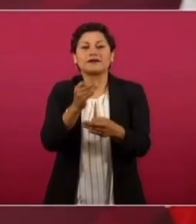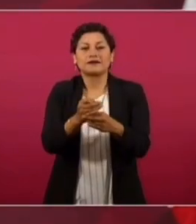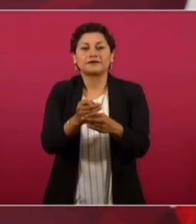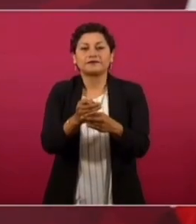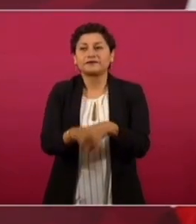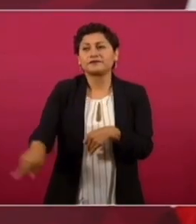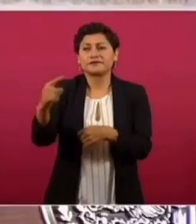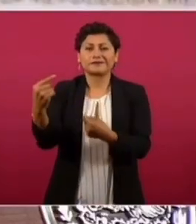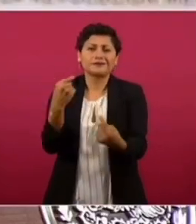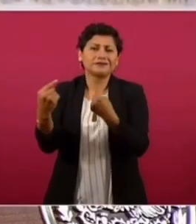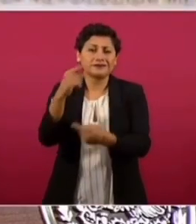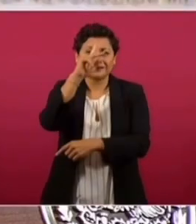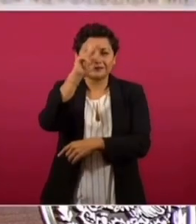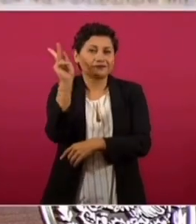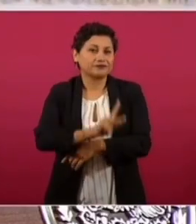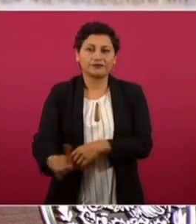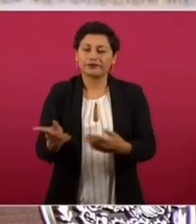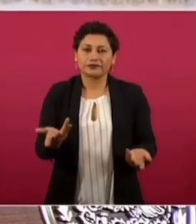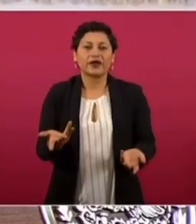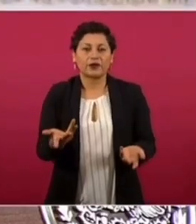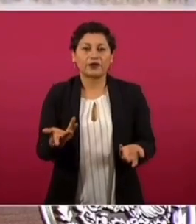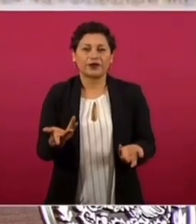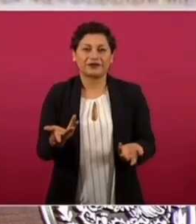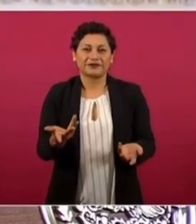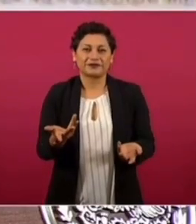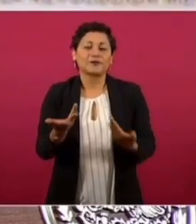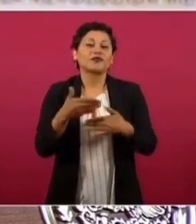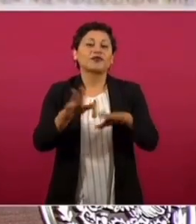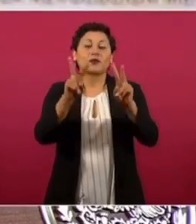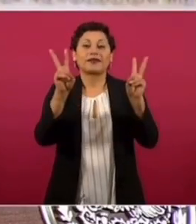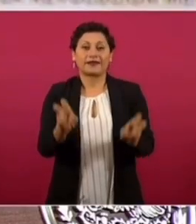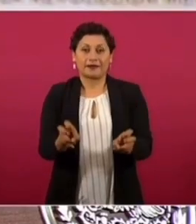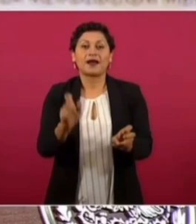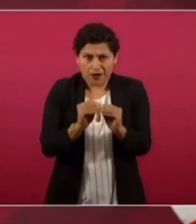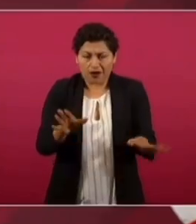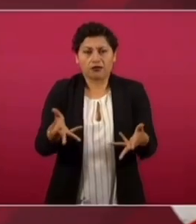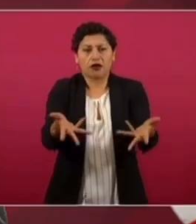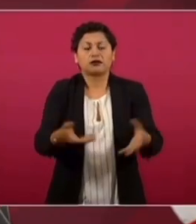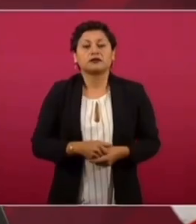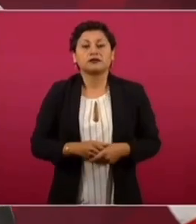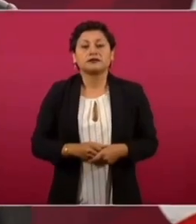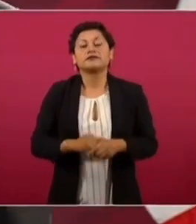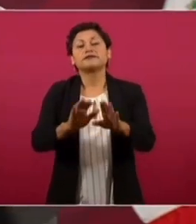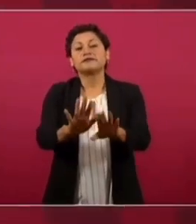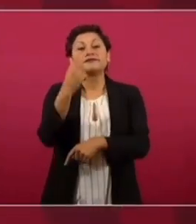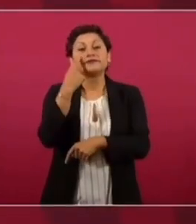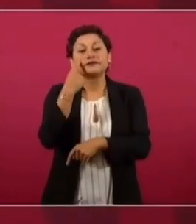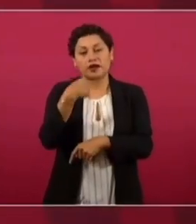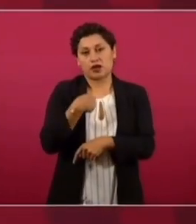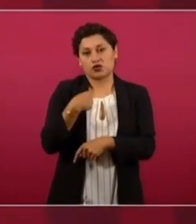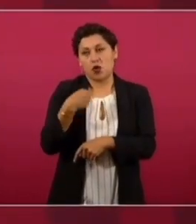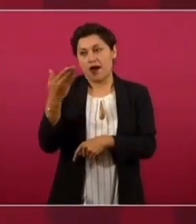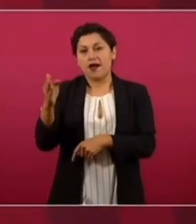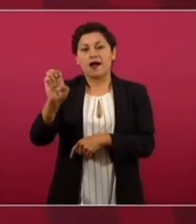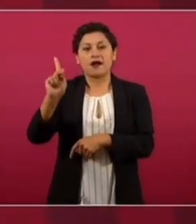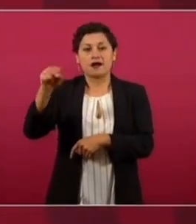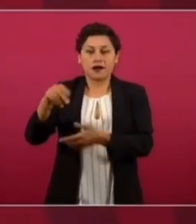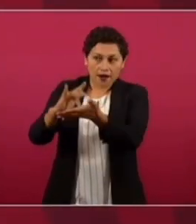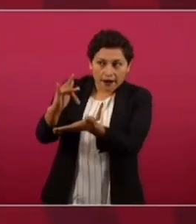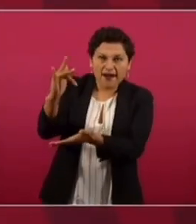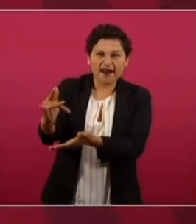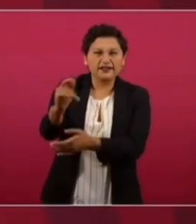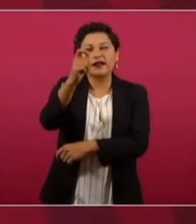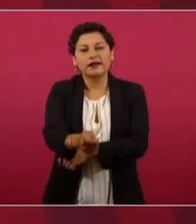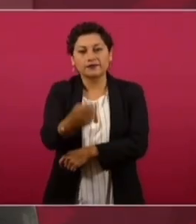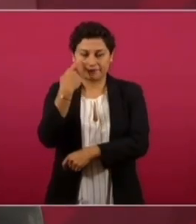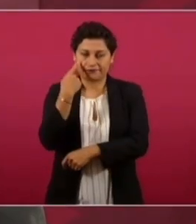molestando más con el hecho de que hubo un pacto con Peña. Lo que yo le tengo que agradecer a Peña es que, a